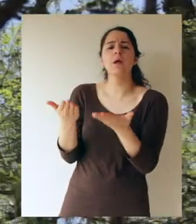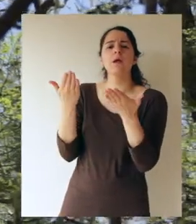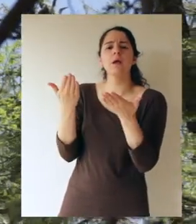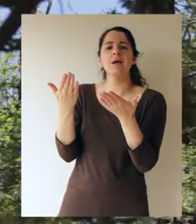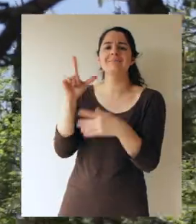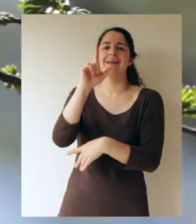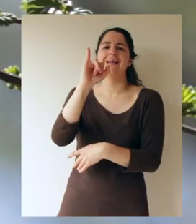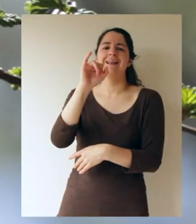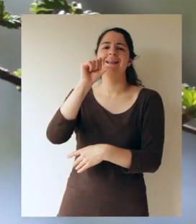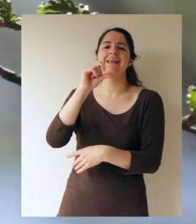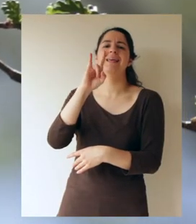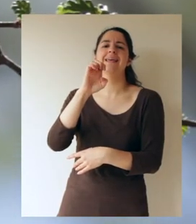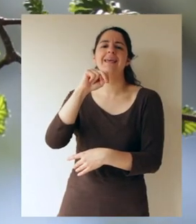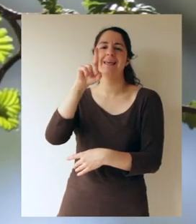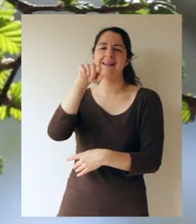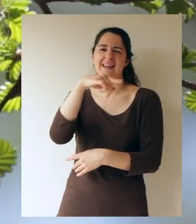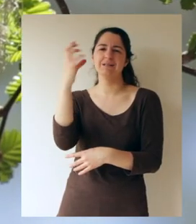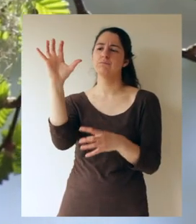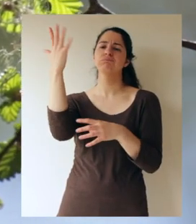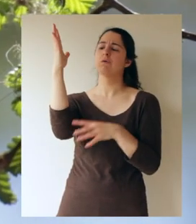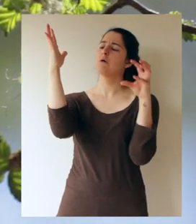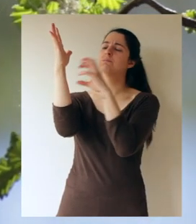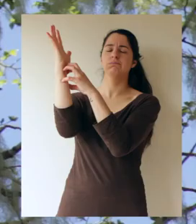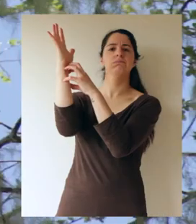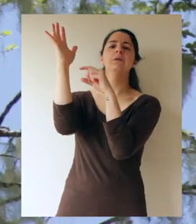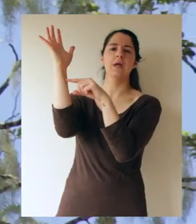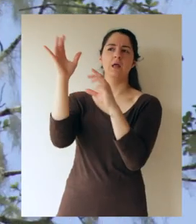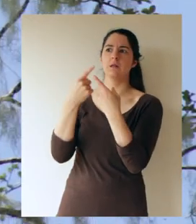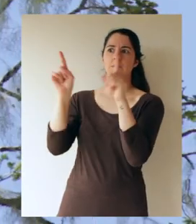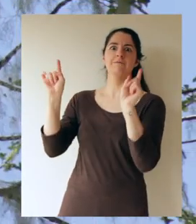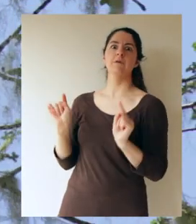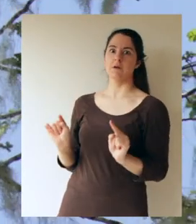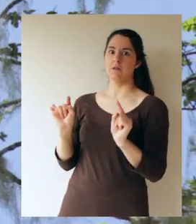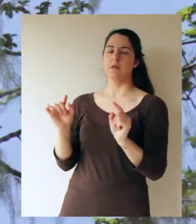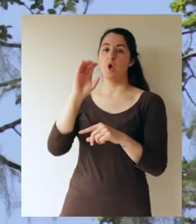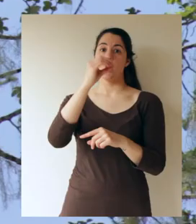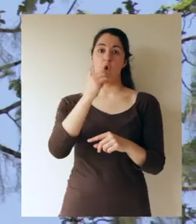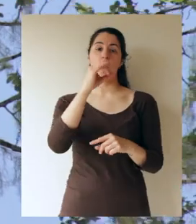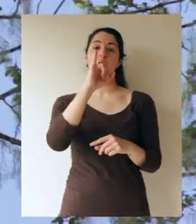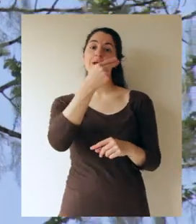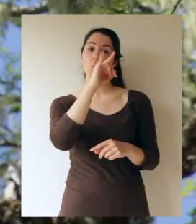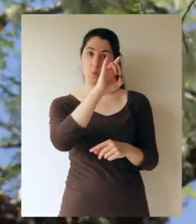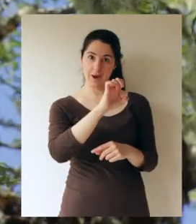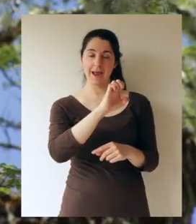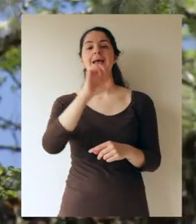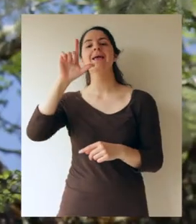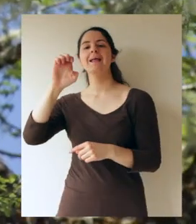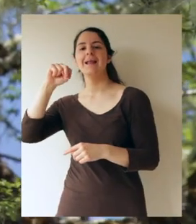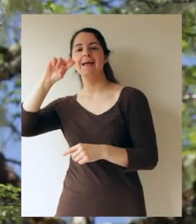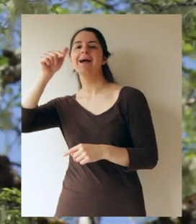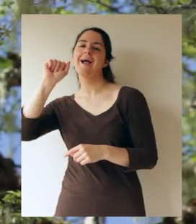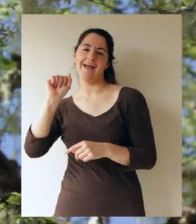líquenes, que es un hongo, que se le pega, lo hace bien particular y diferencia entre un coihue, por ejemplo, y una lenga.